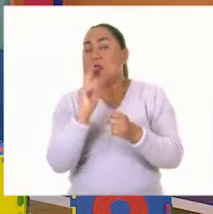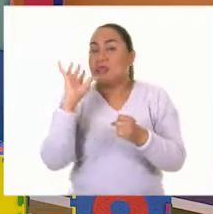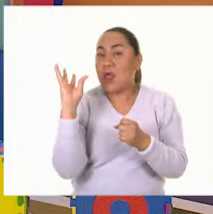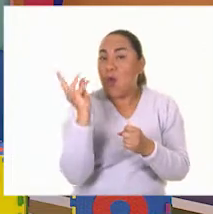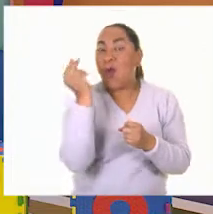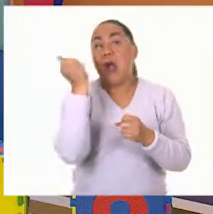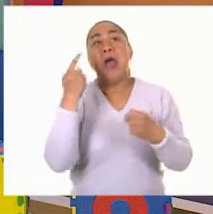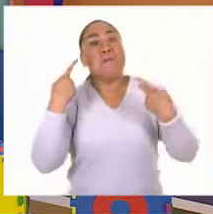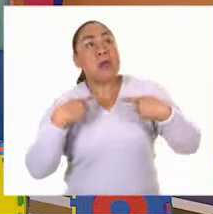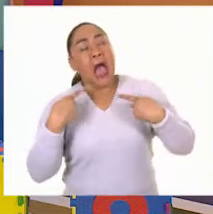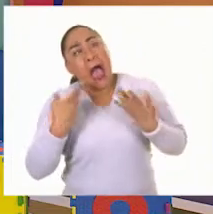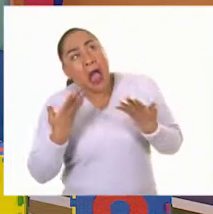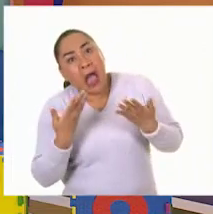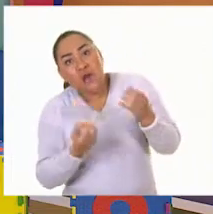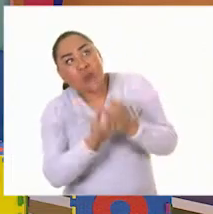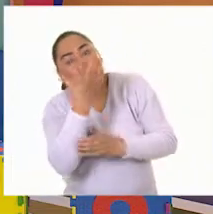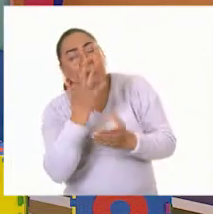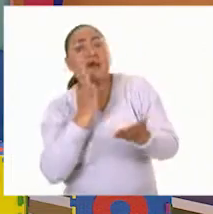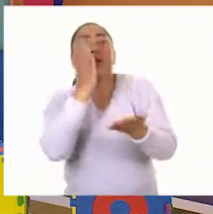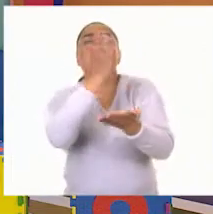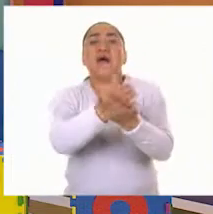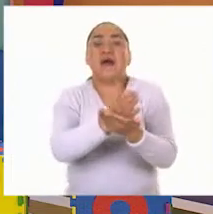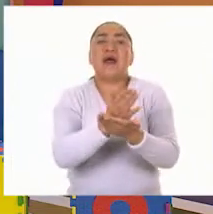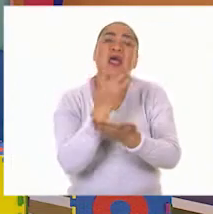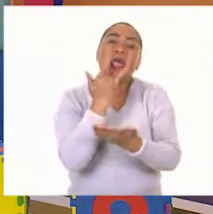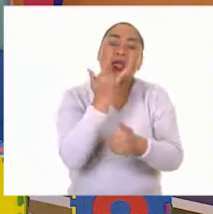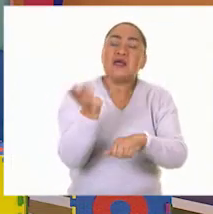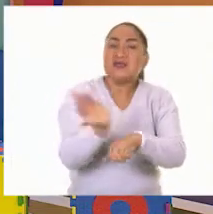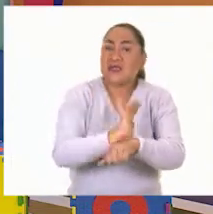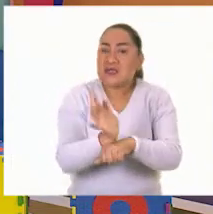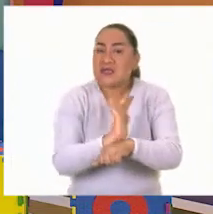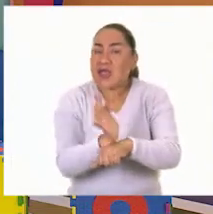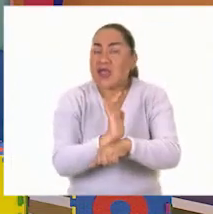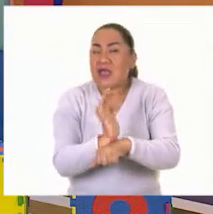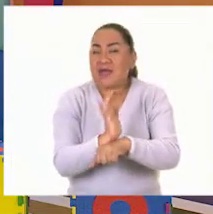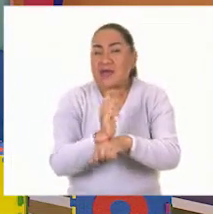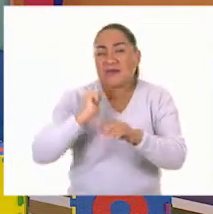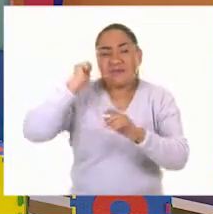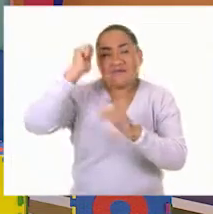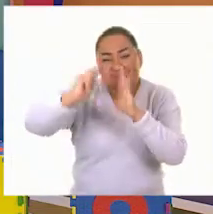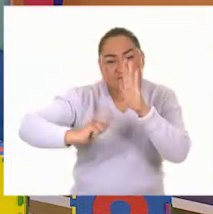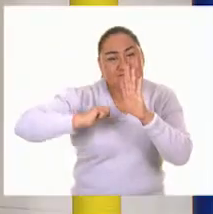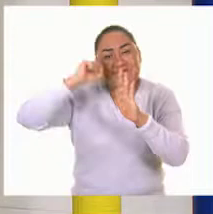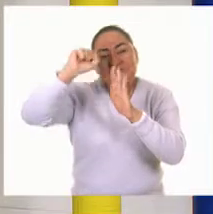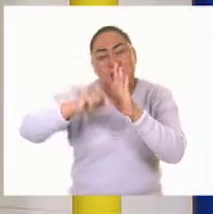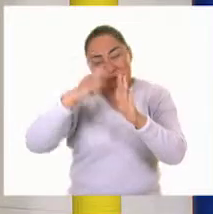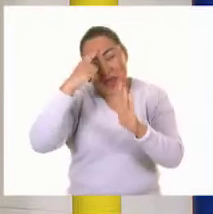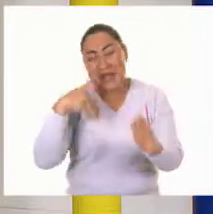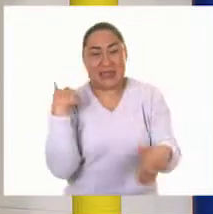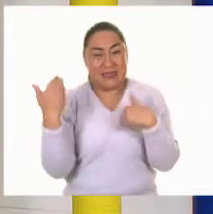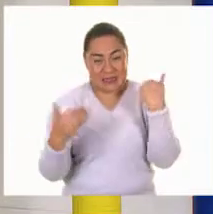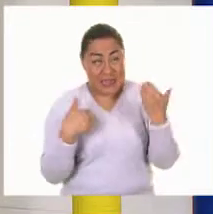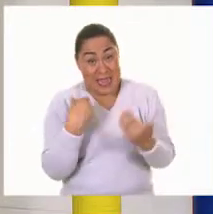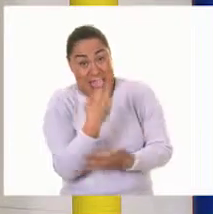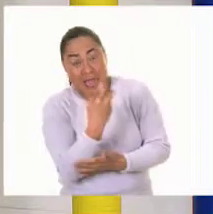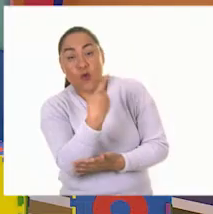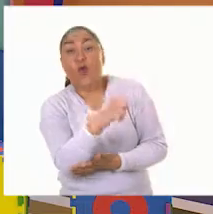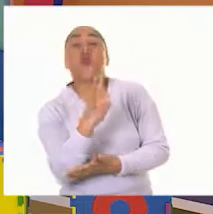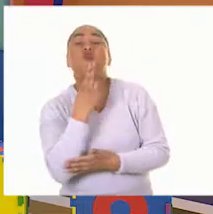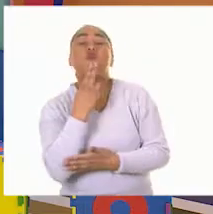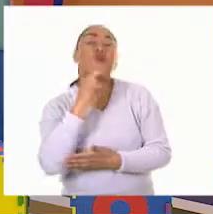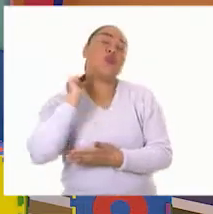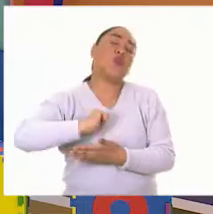gente asistía a ver funciones como matines o en la noche para que pudiera divertirse. Hacían uso de la tecnología.